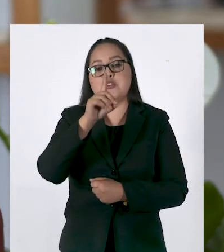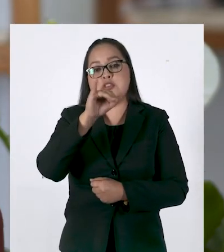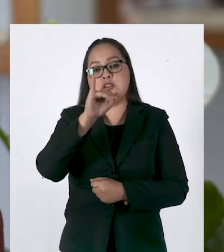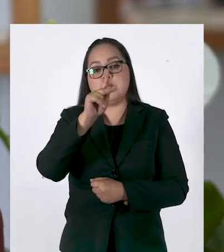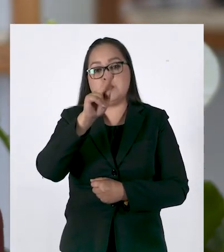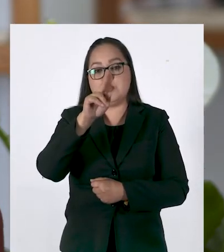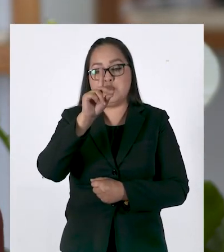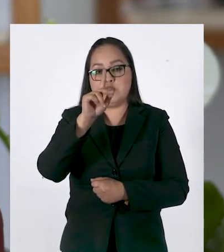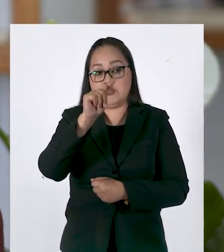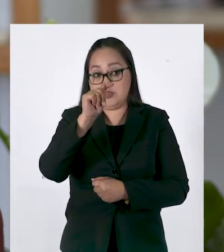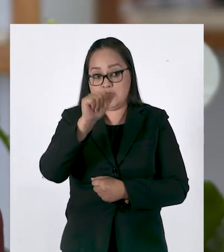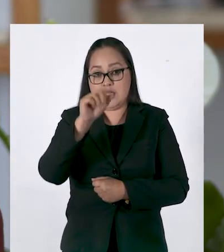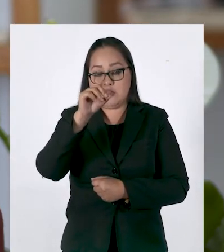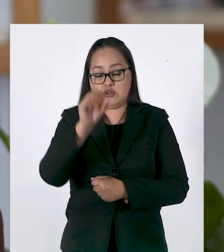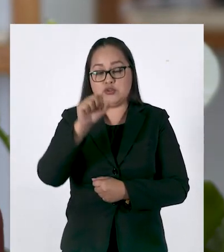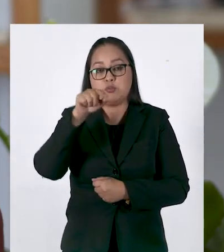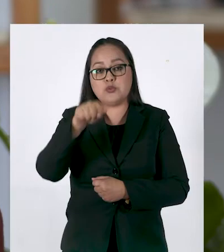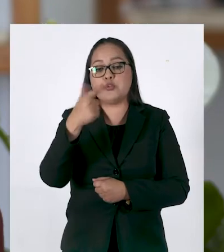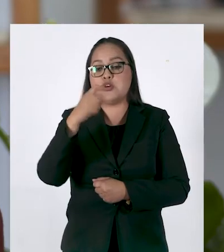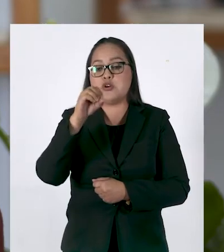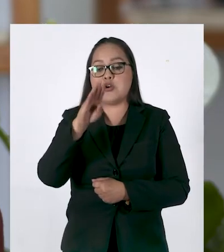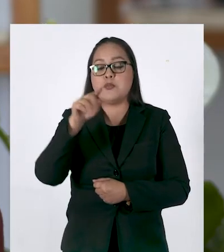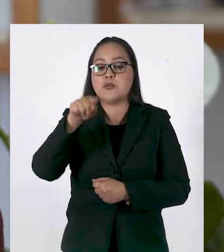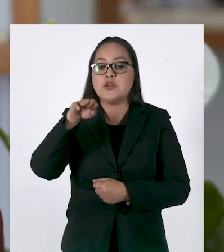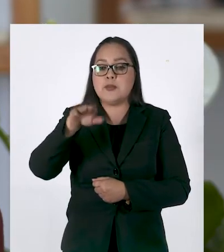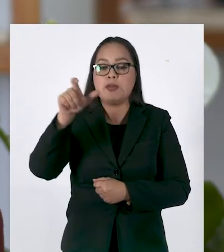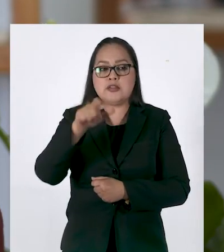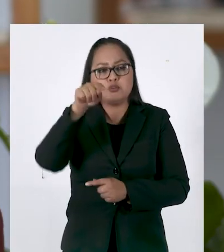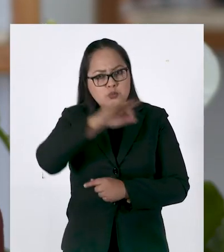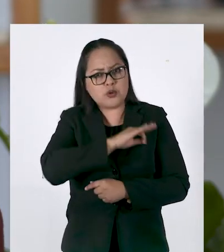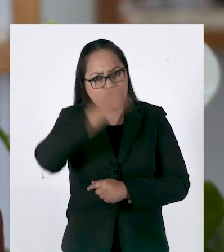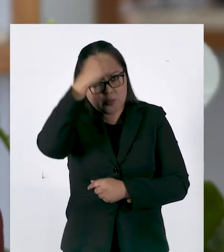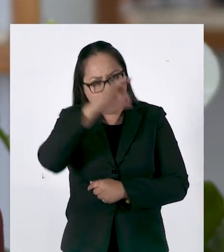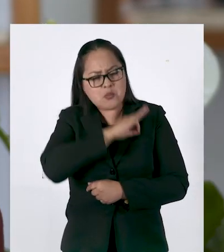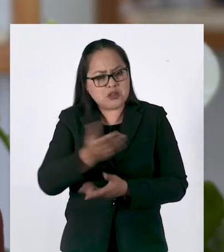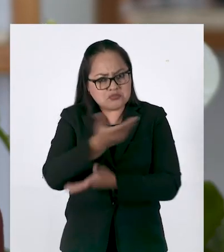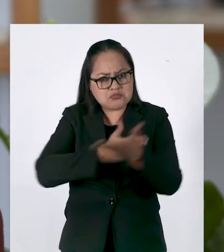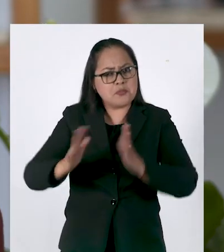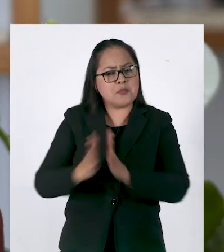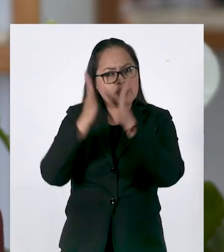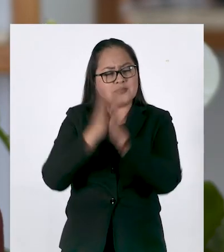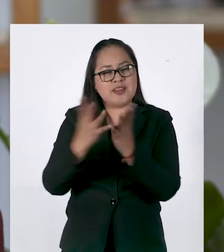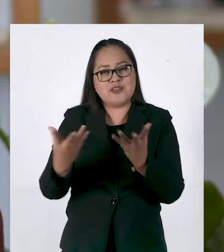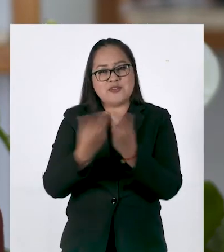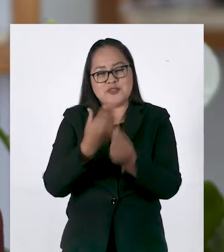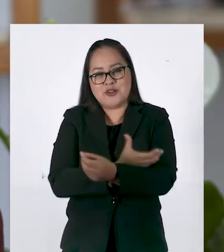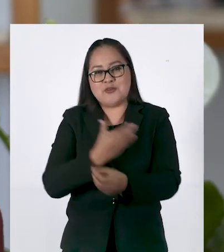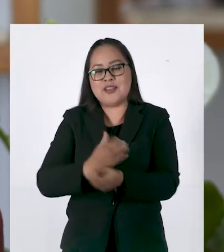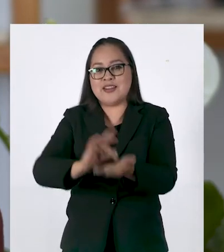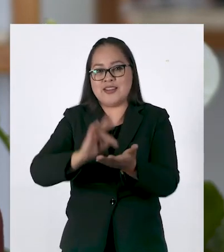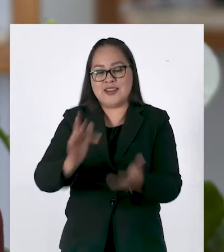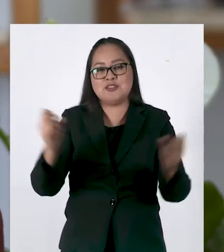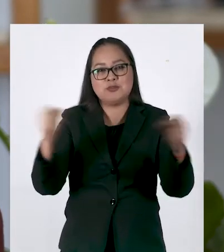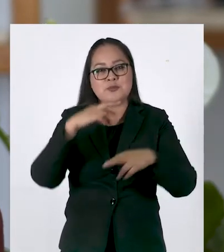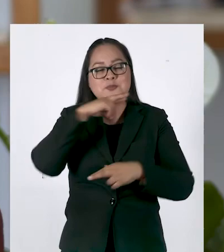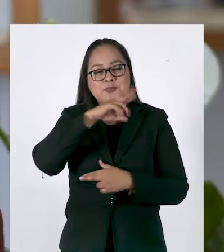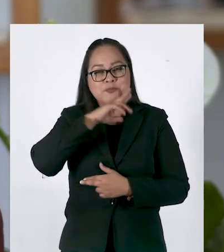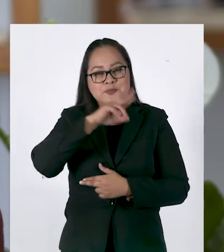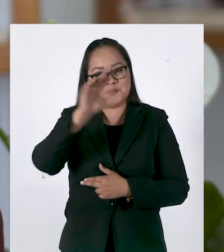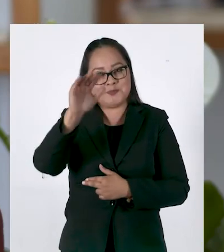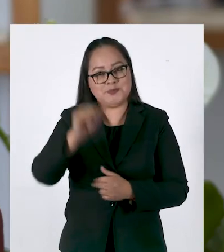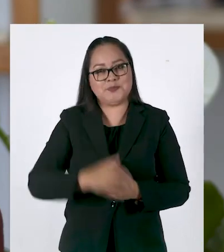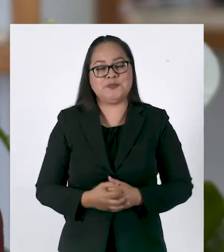en www.diputados.gov.mx Opina, comparte y sé parte del debate. Gracias por